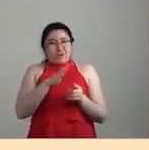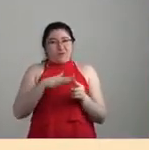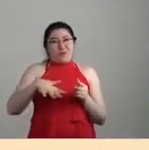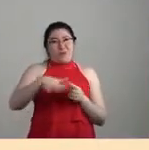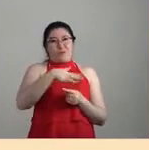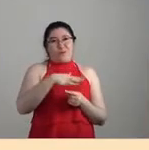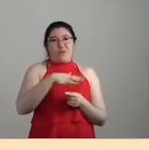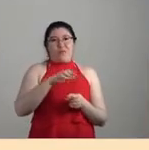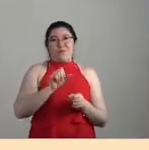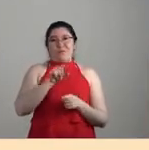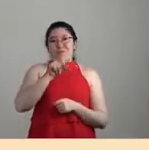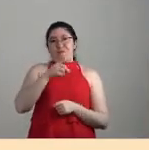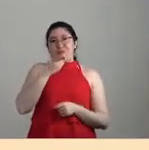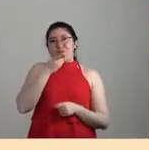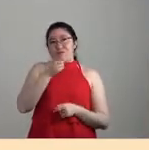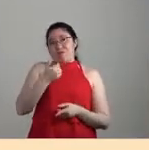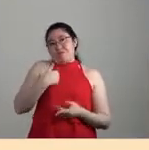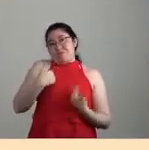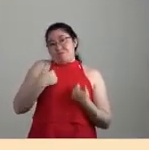tal y como lo he podido entender yo.